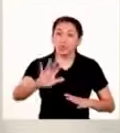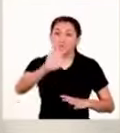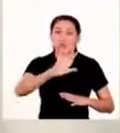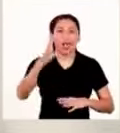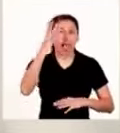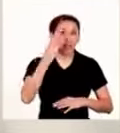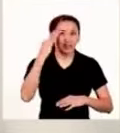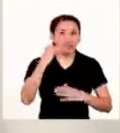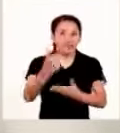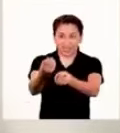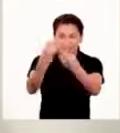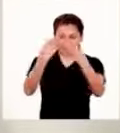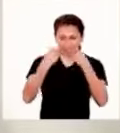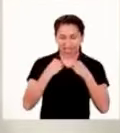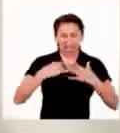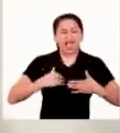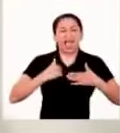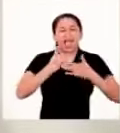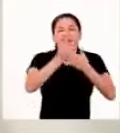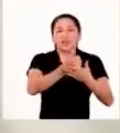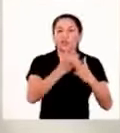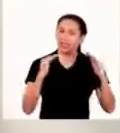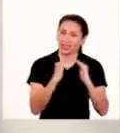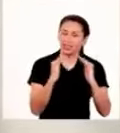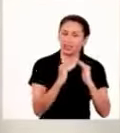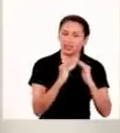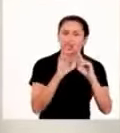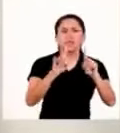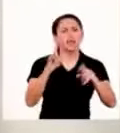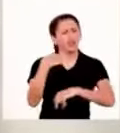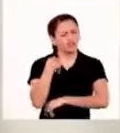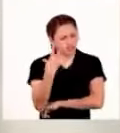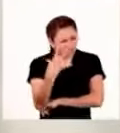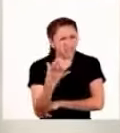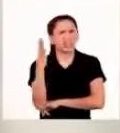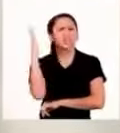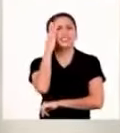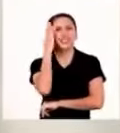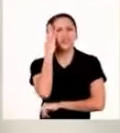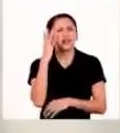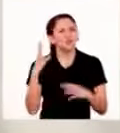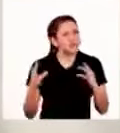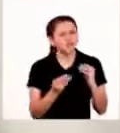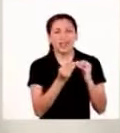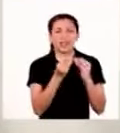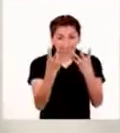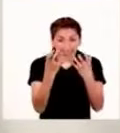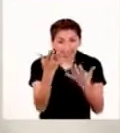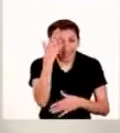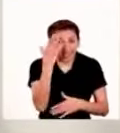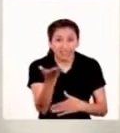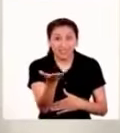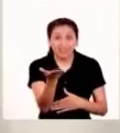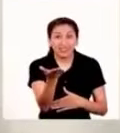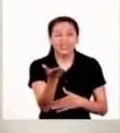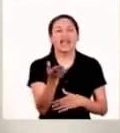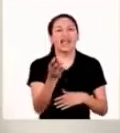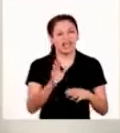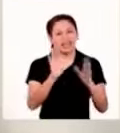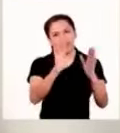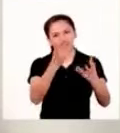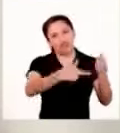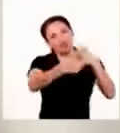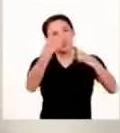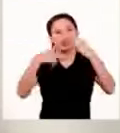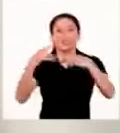su experiencia puede ayudarnos en la casa. Aunque me gustaría saber un poco más. ¿Ustedes también? ¿Qué